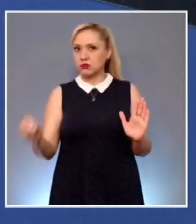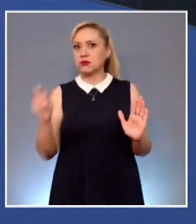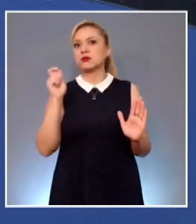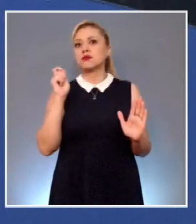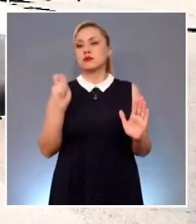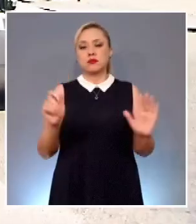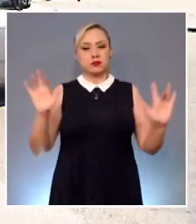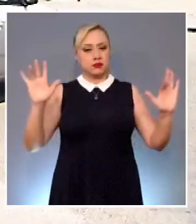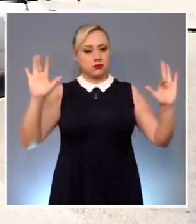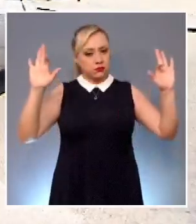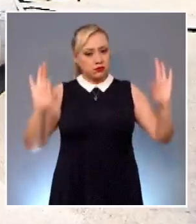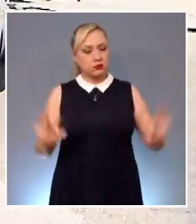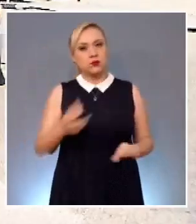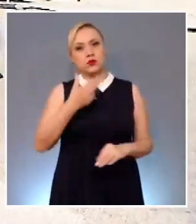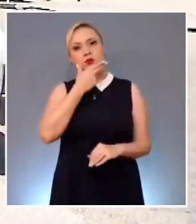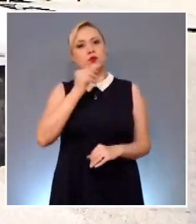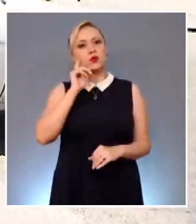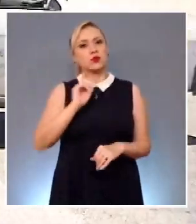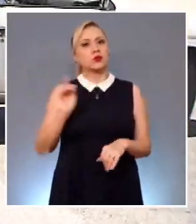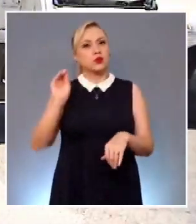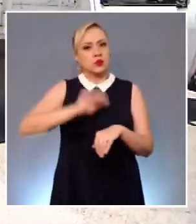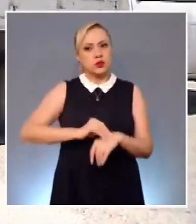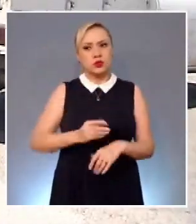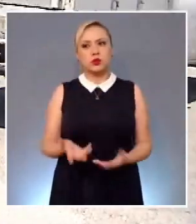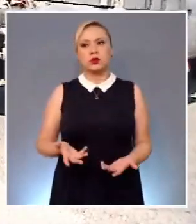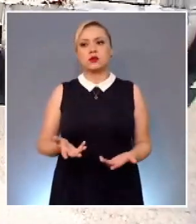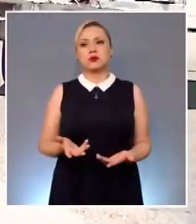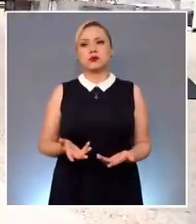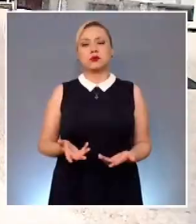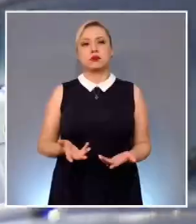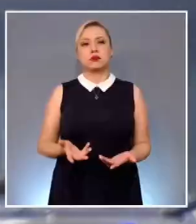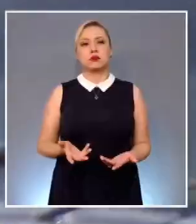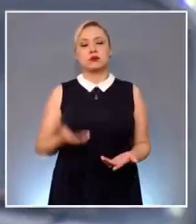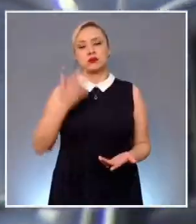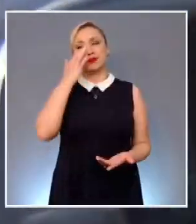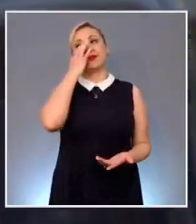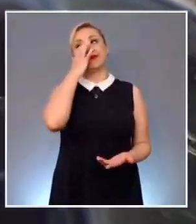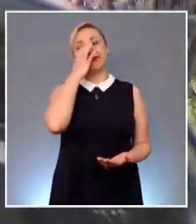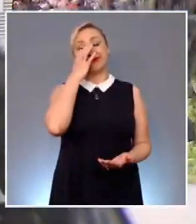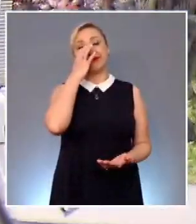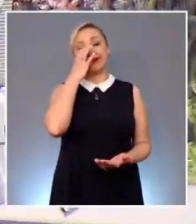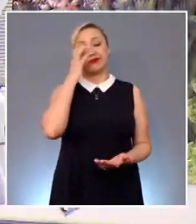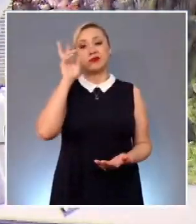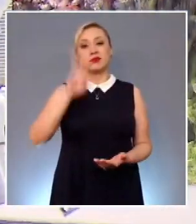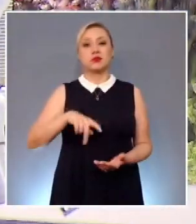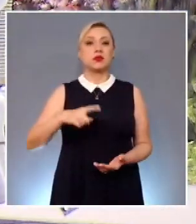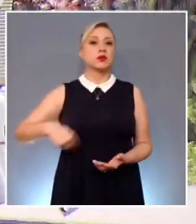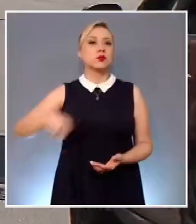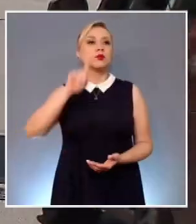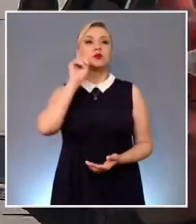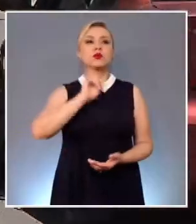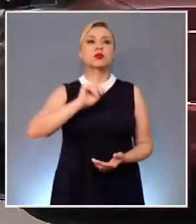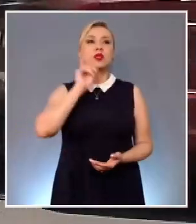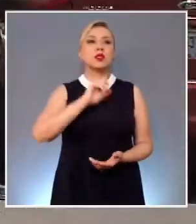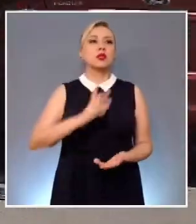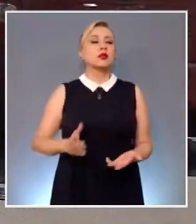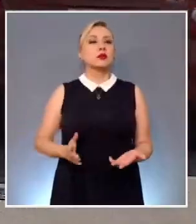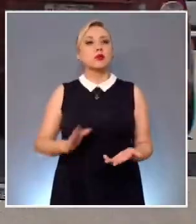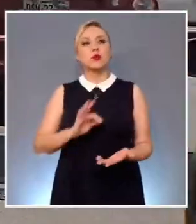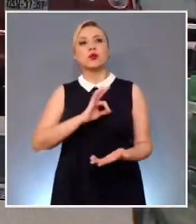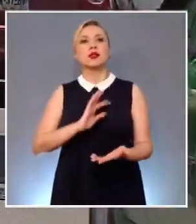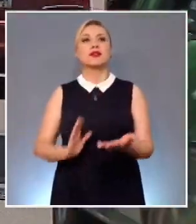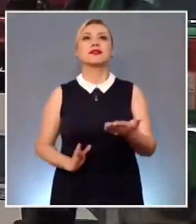género, consistente en limitarse a reconocer la posibilidad de que las mujeres accedan a la presidencia del tribunal